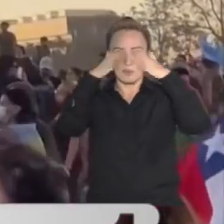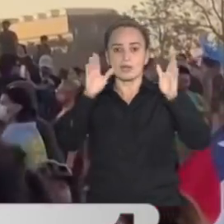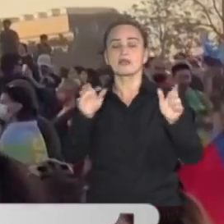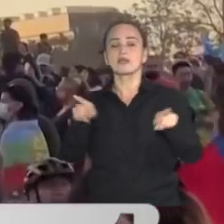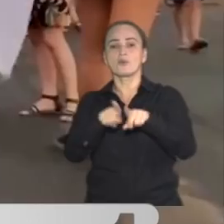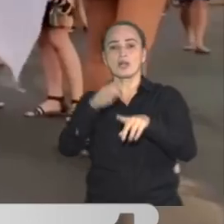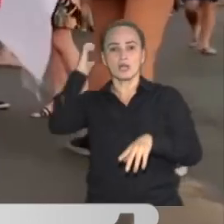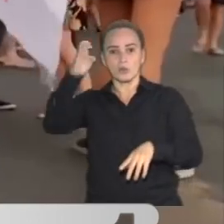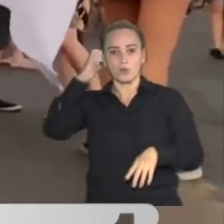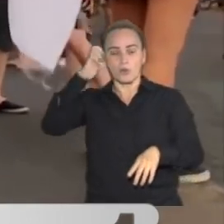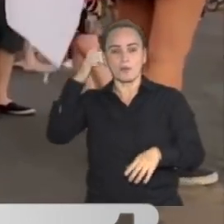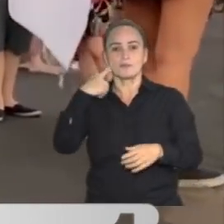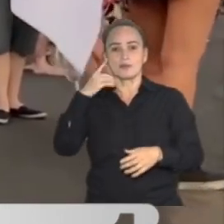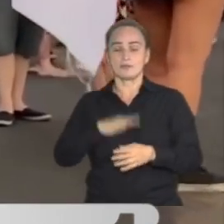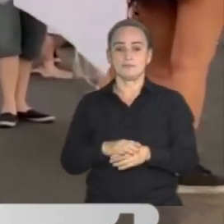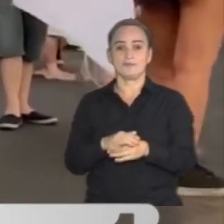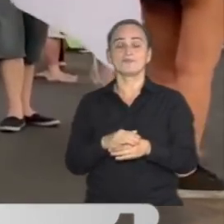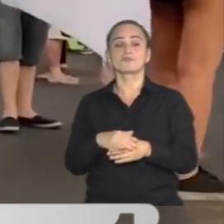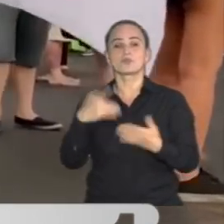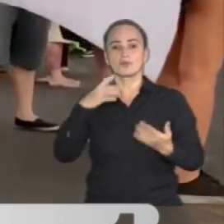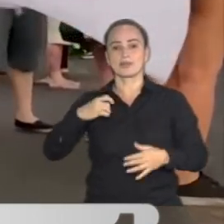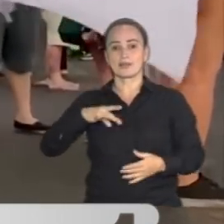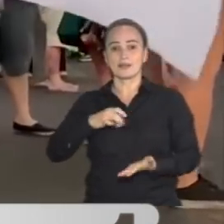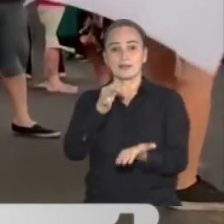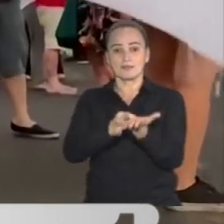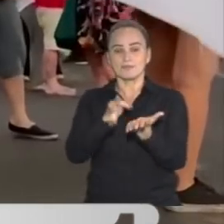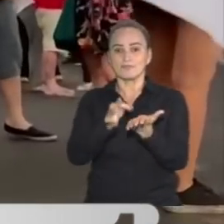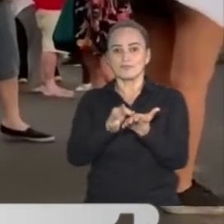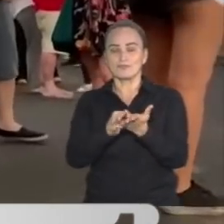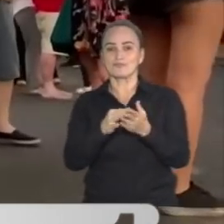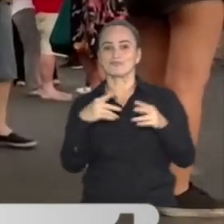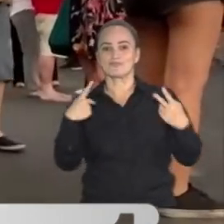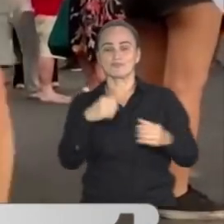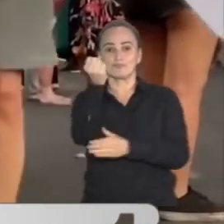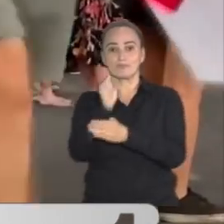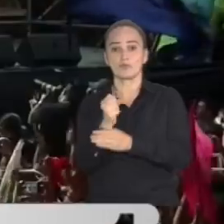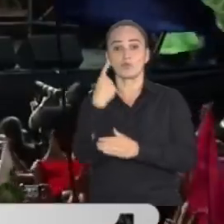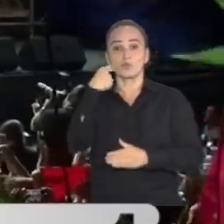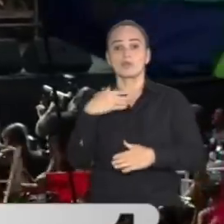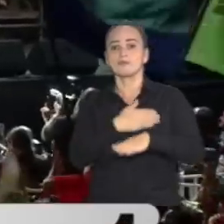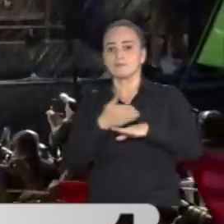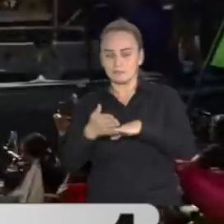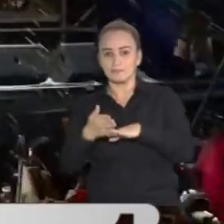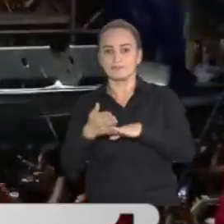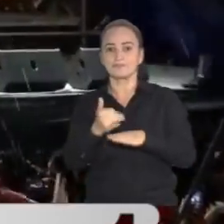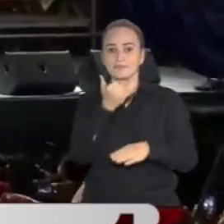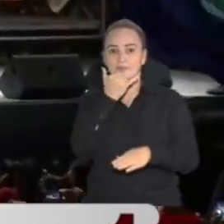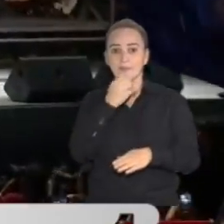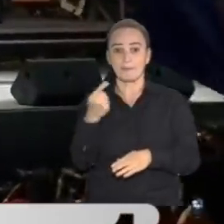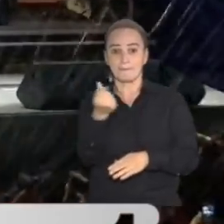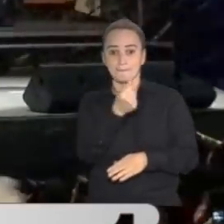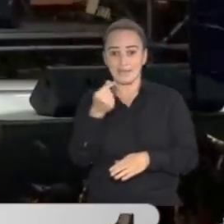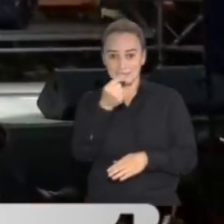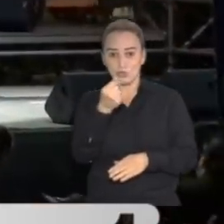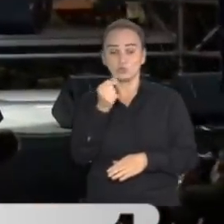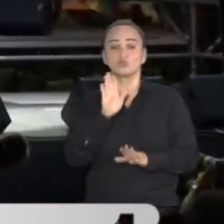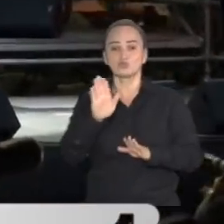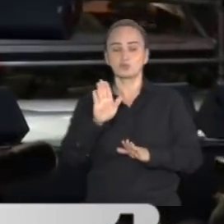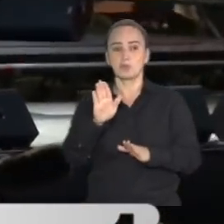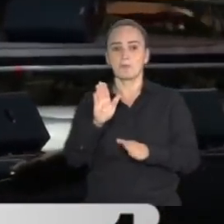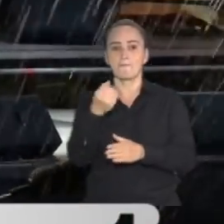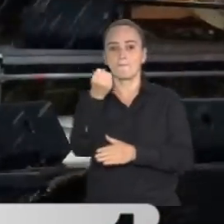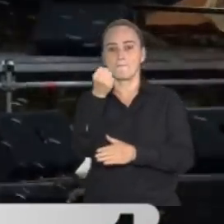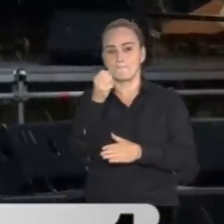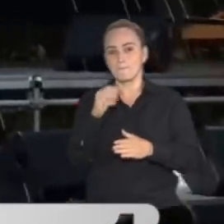Tras su elección, la Bolsa de Valores de Santiago reaccionó con una fuerte caída un día después, mientras que el peso, la moneda local, se